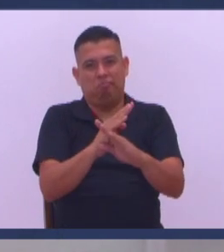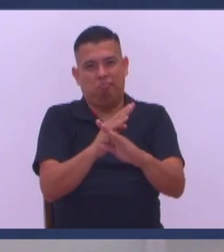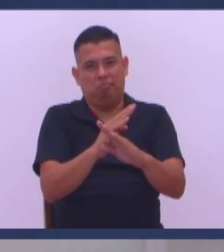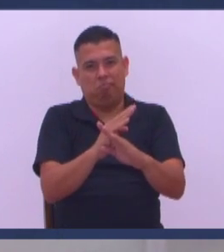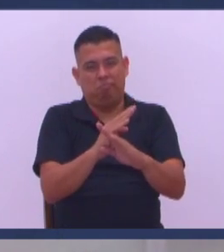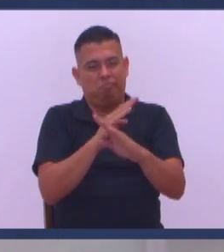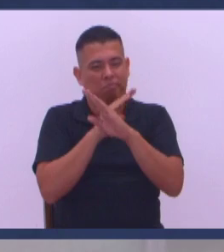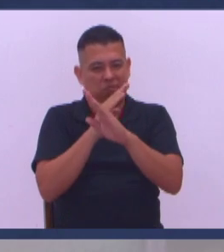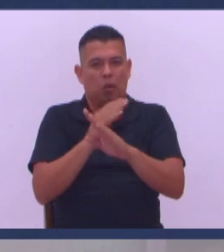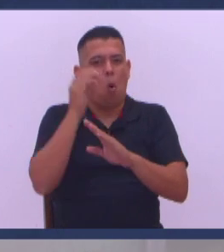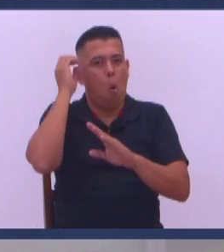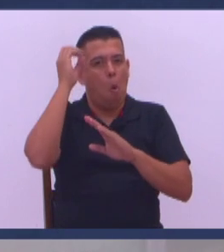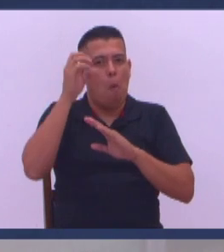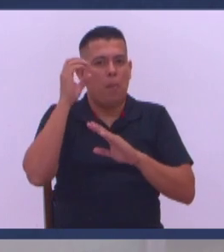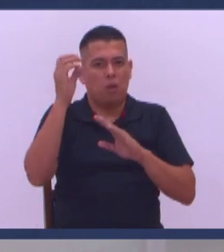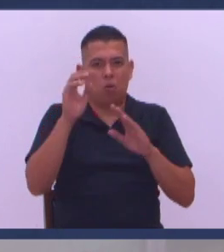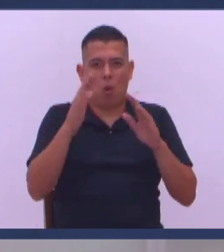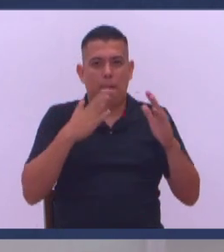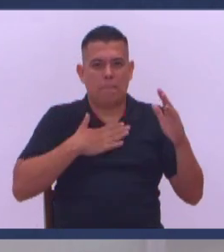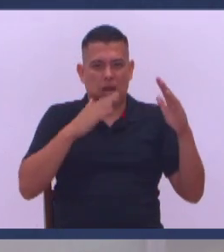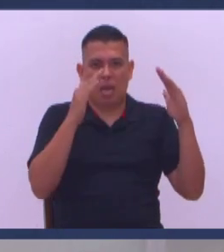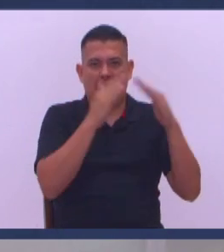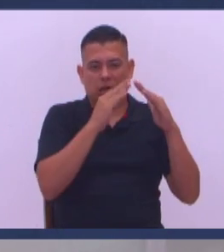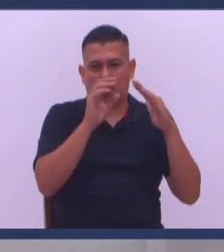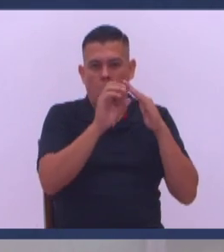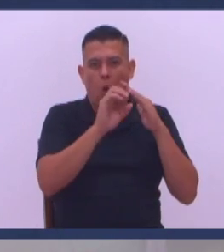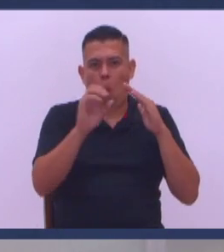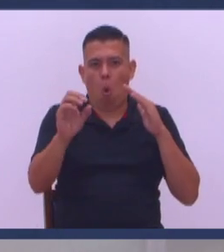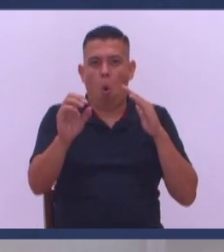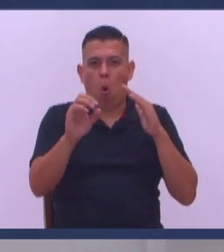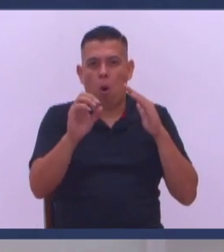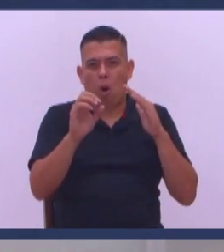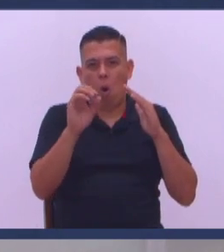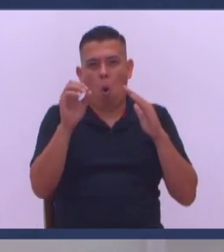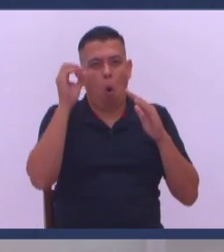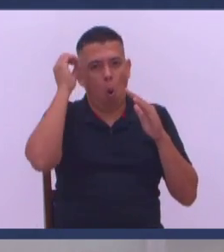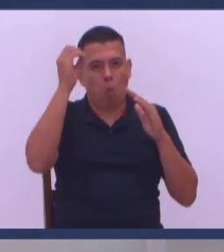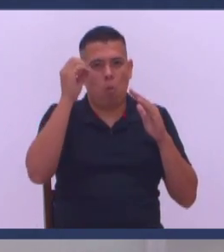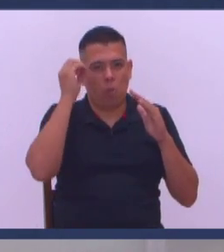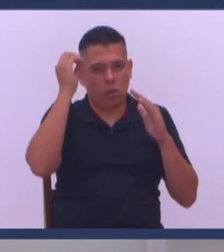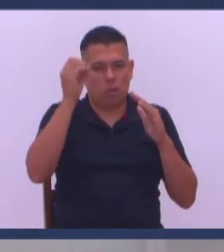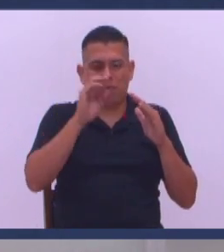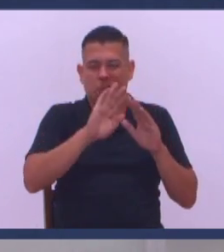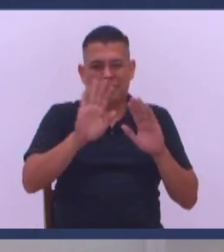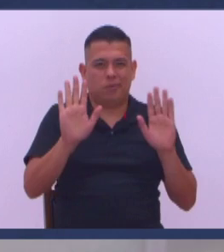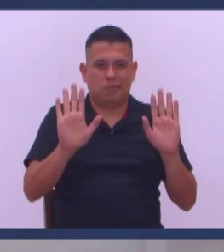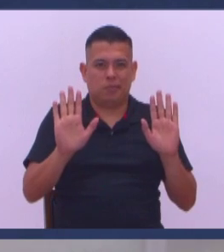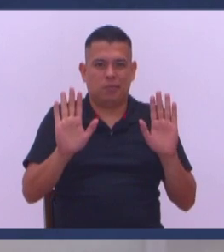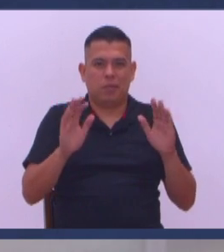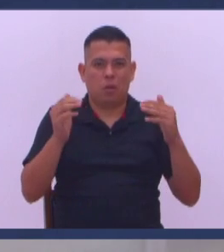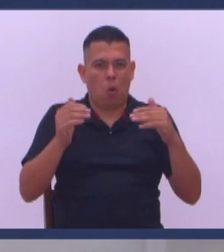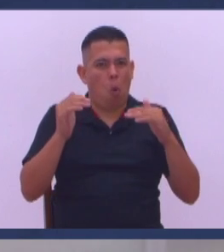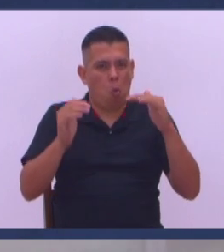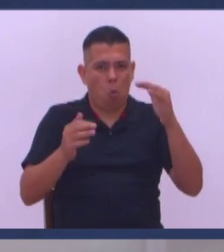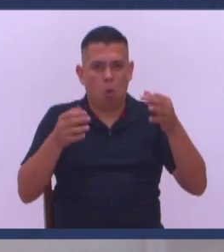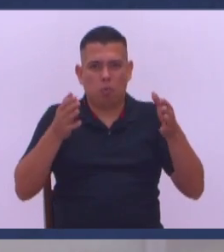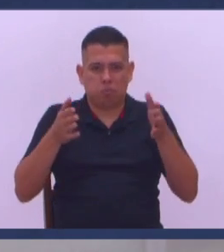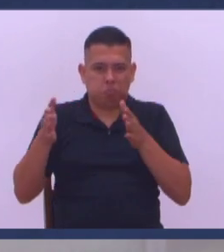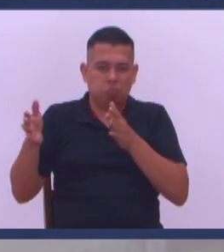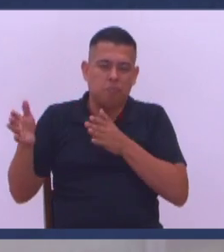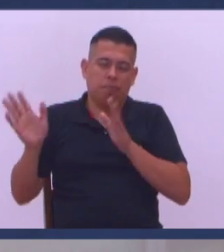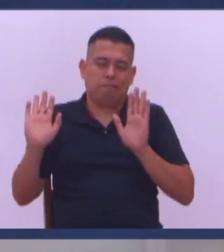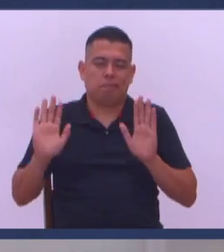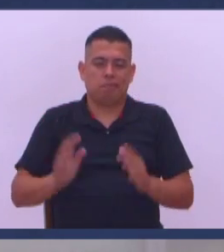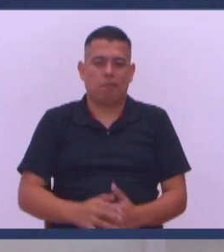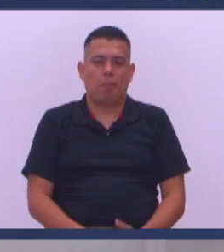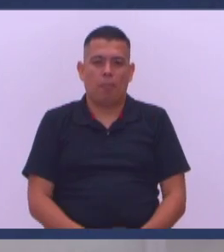recomendación A mi Ni amigos muy cercanos Ni tampoco muy lejanos Todo con su mesura Todo con su